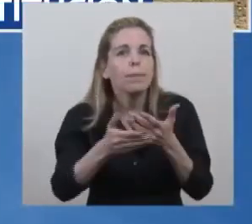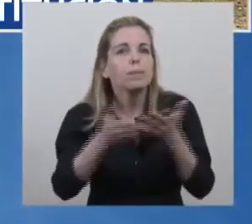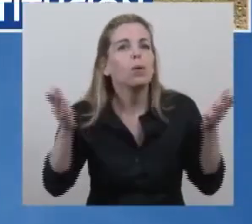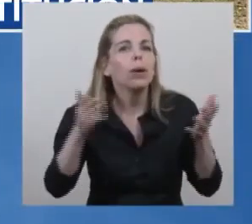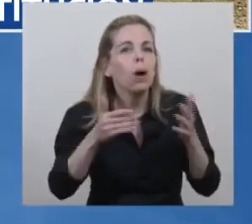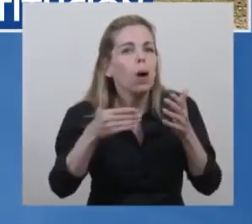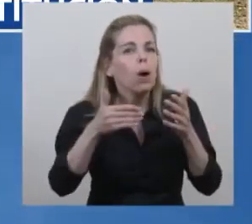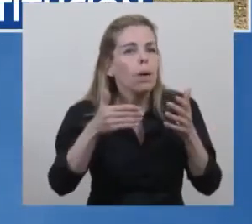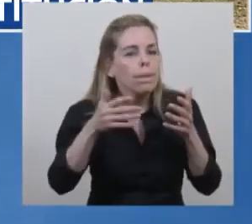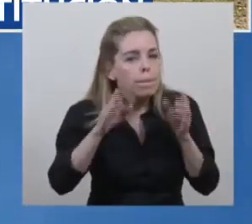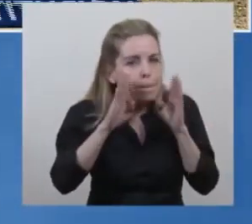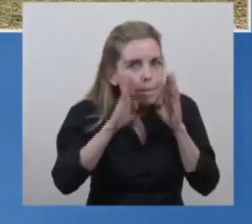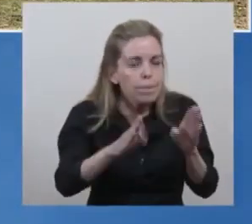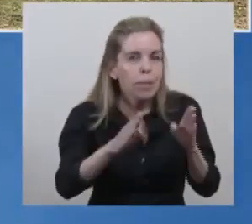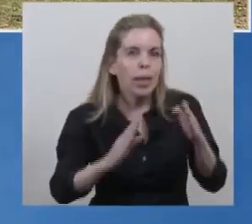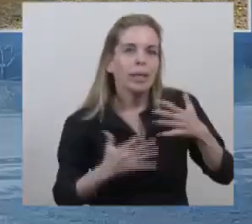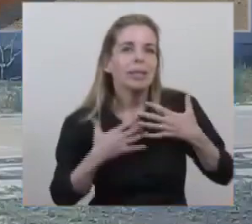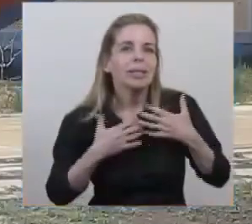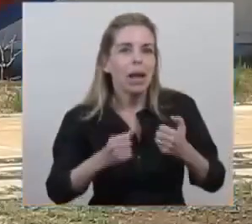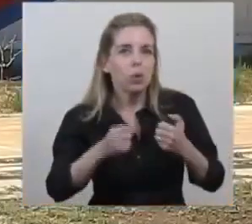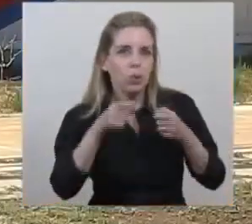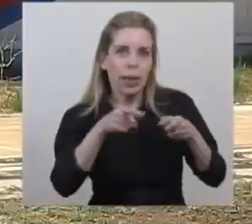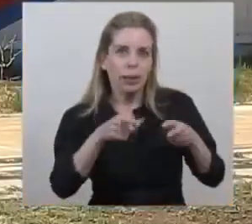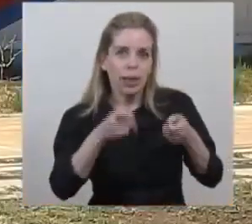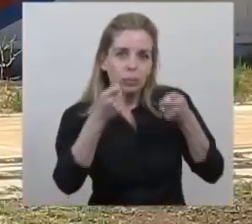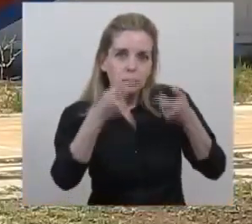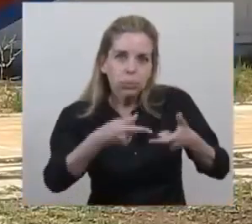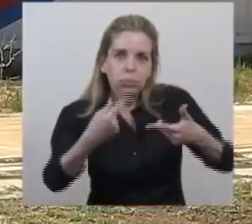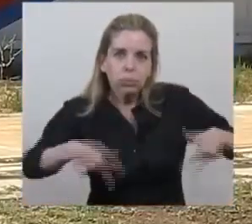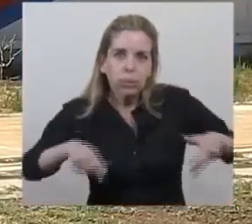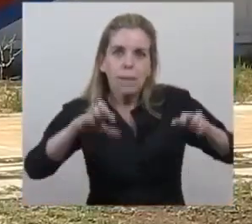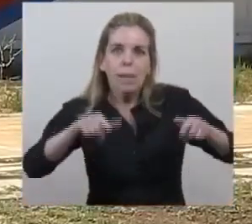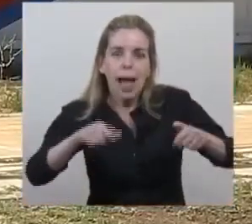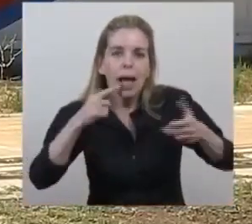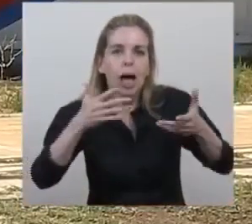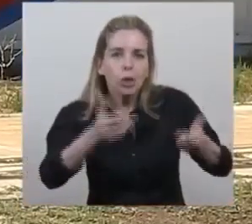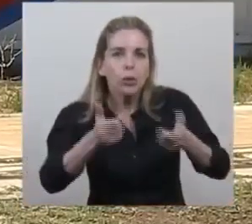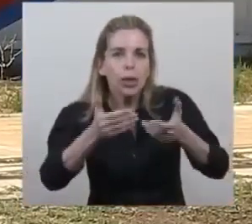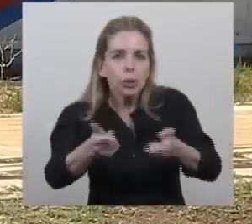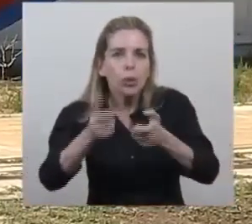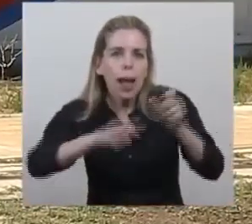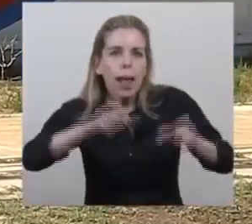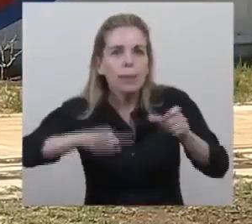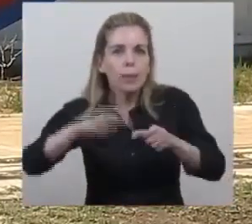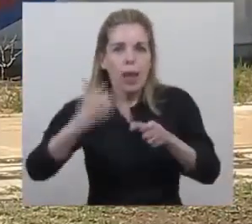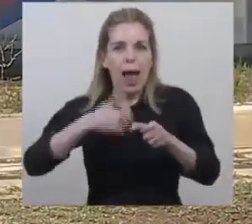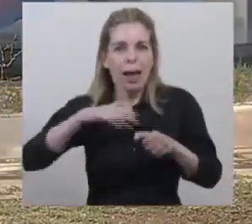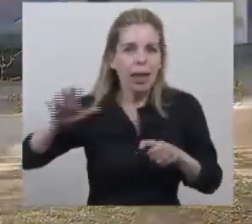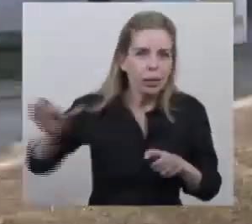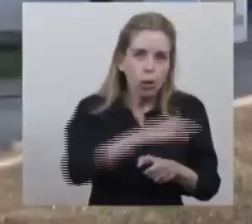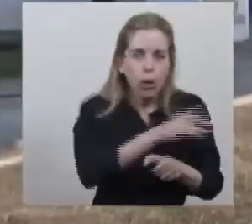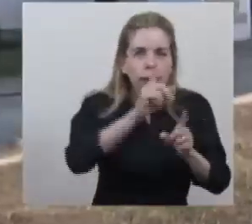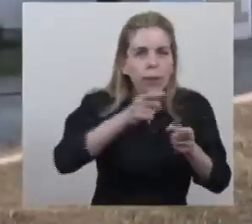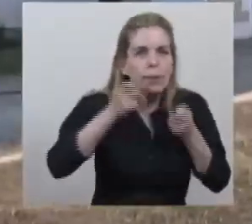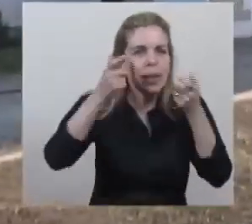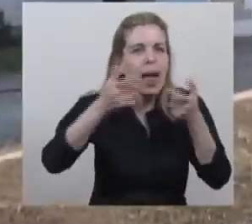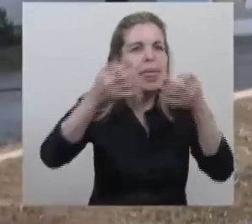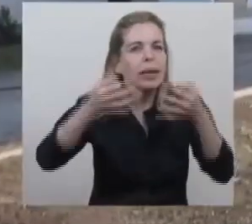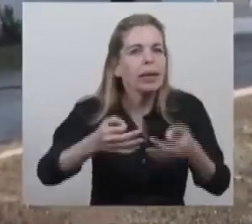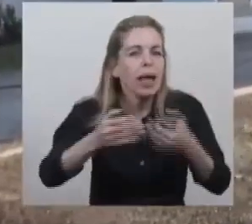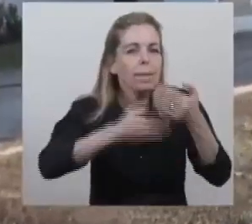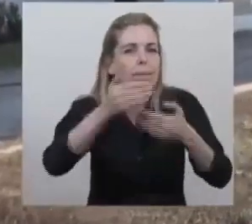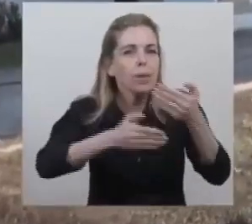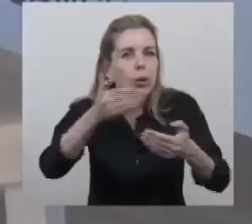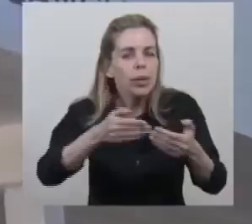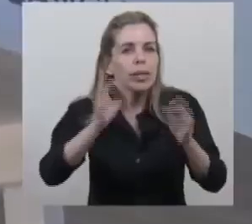siendo eje en salud no solamente generan salud para todos los argentinos sino también posibilidades de progreso. Sabemos